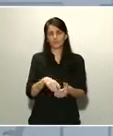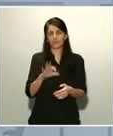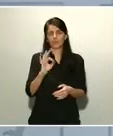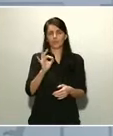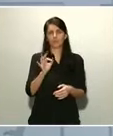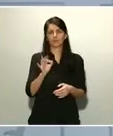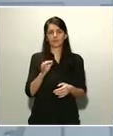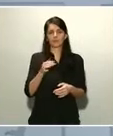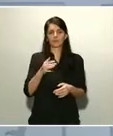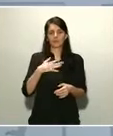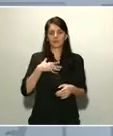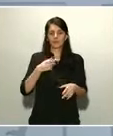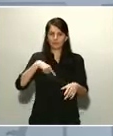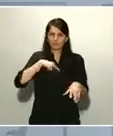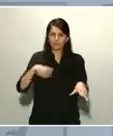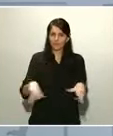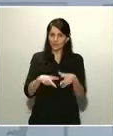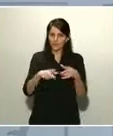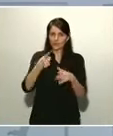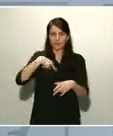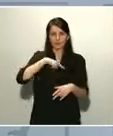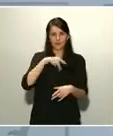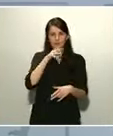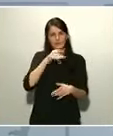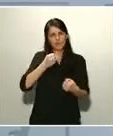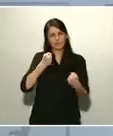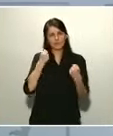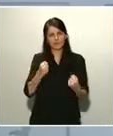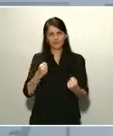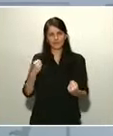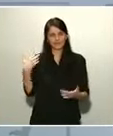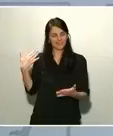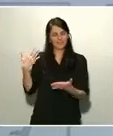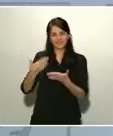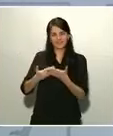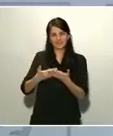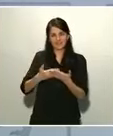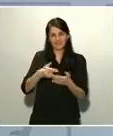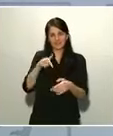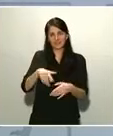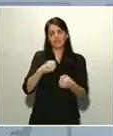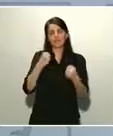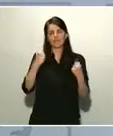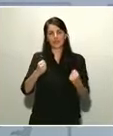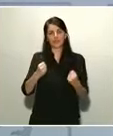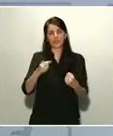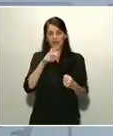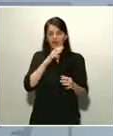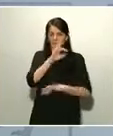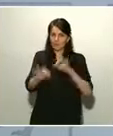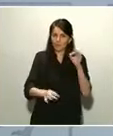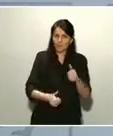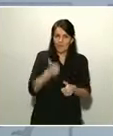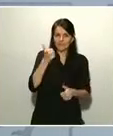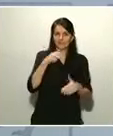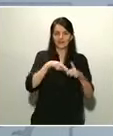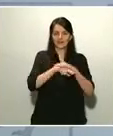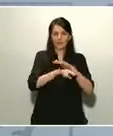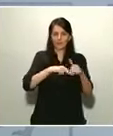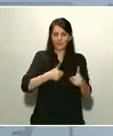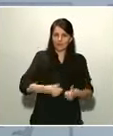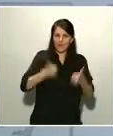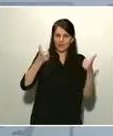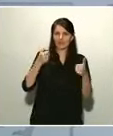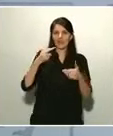en nuestra historia. Pensemoslo bien. Estamos mejor organizados, con más recursos, con más capacidad material, con más capacidad también